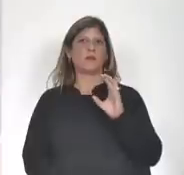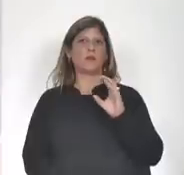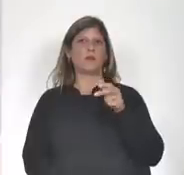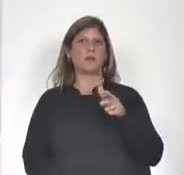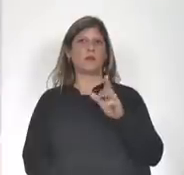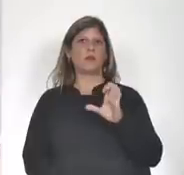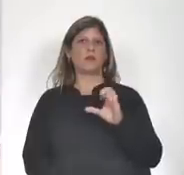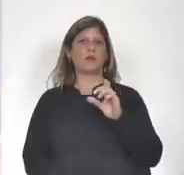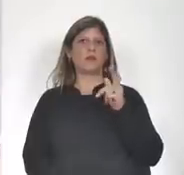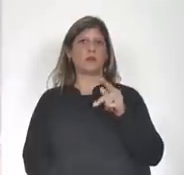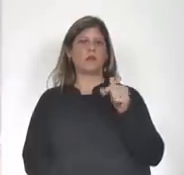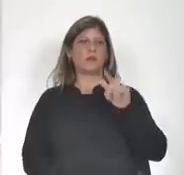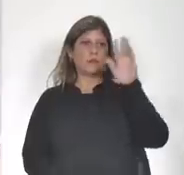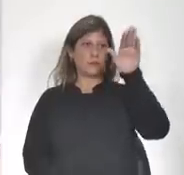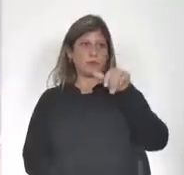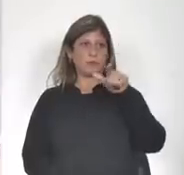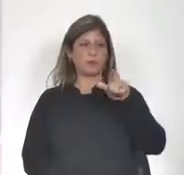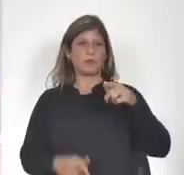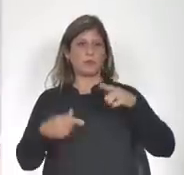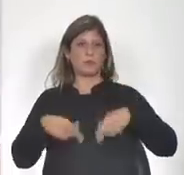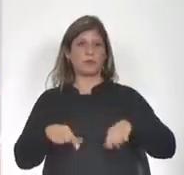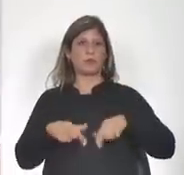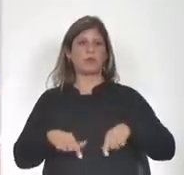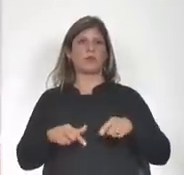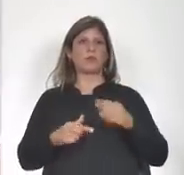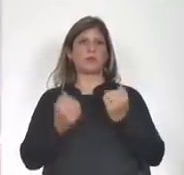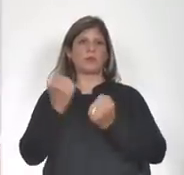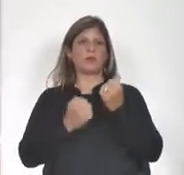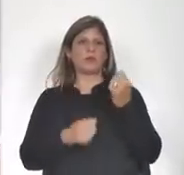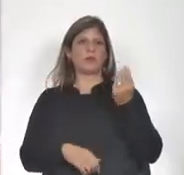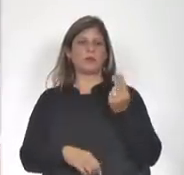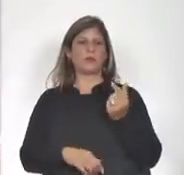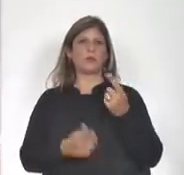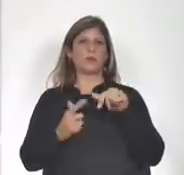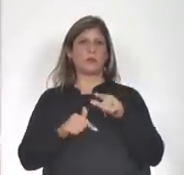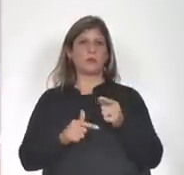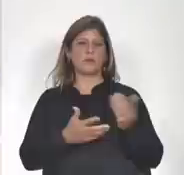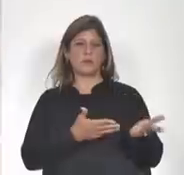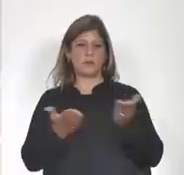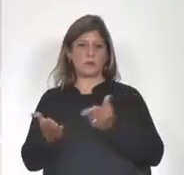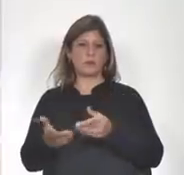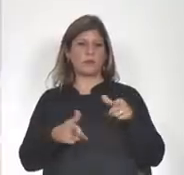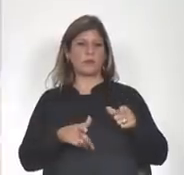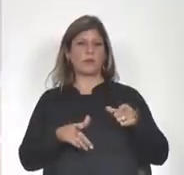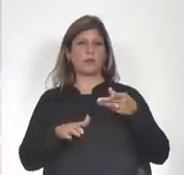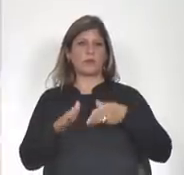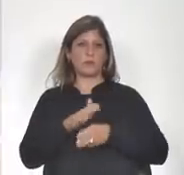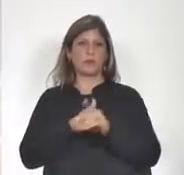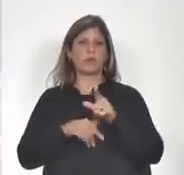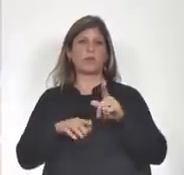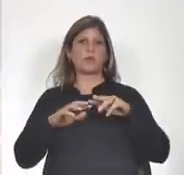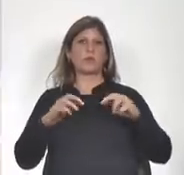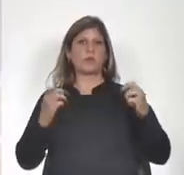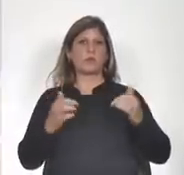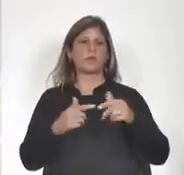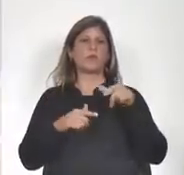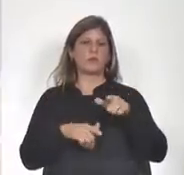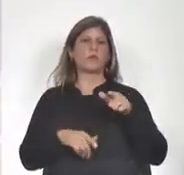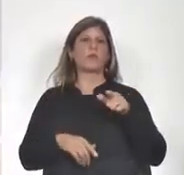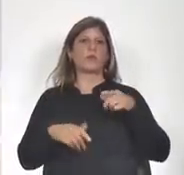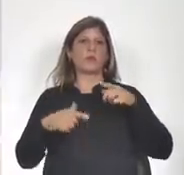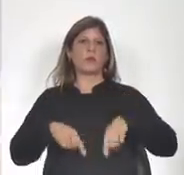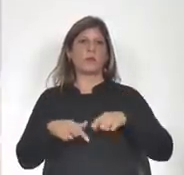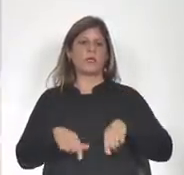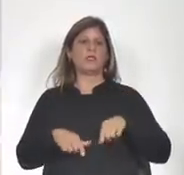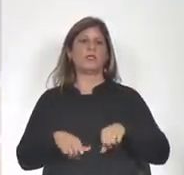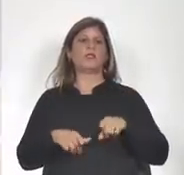Ministra de Economía y Finanzas, se invita a pasar a sala a la señora Ministra Azucena Arbeleche y al señor Subsecretario